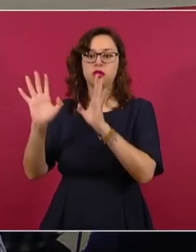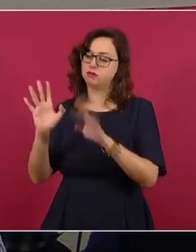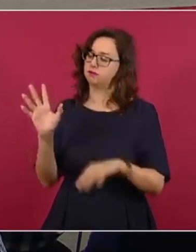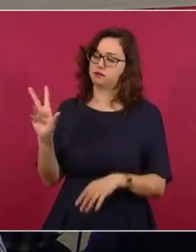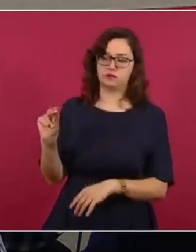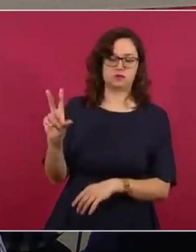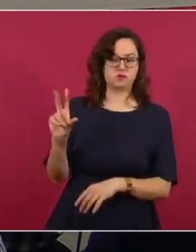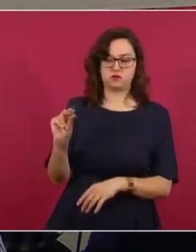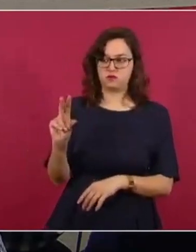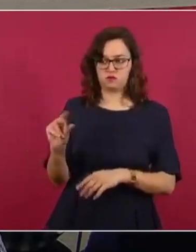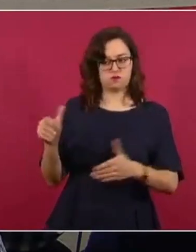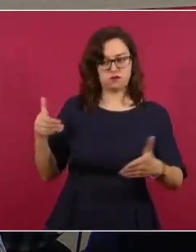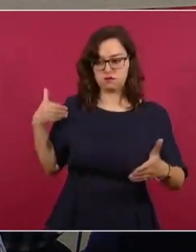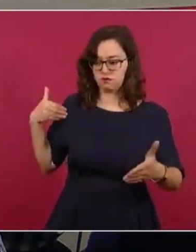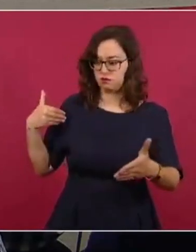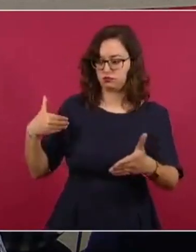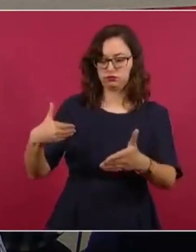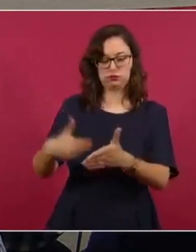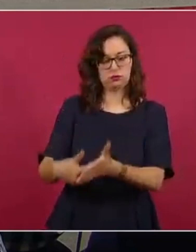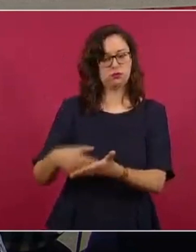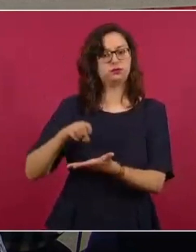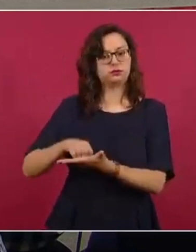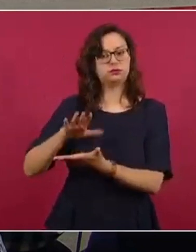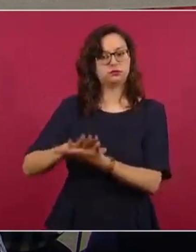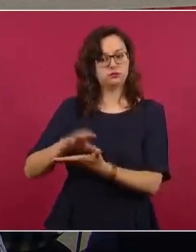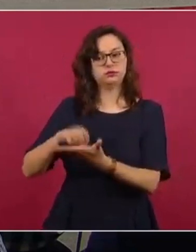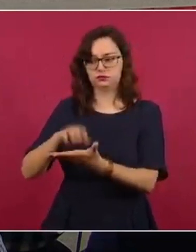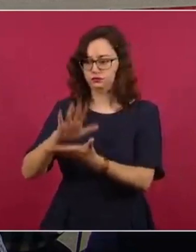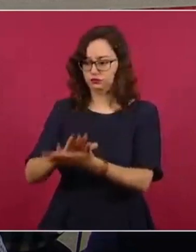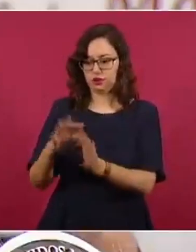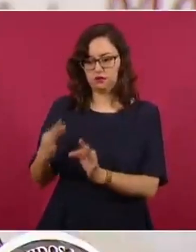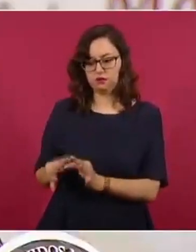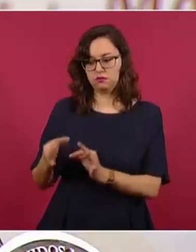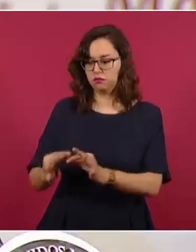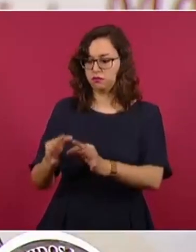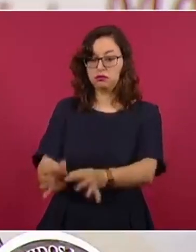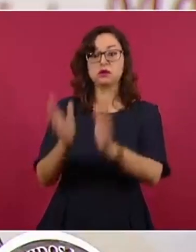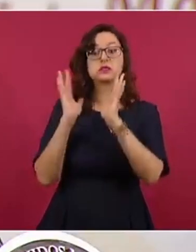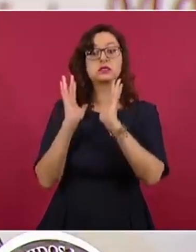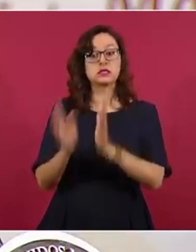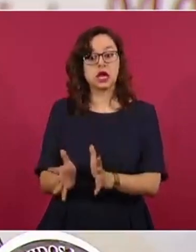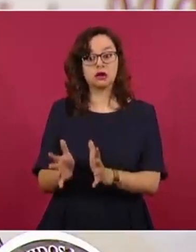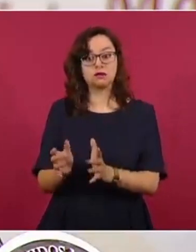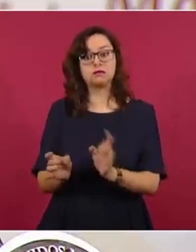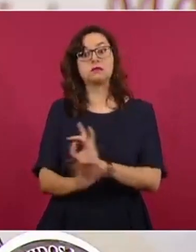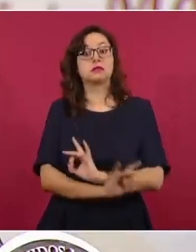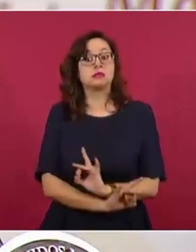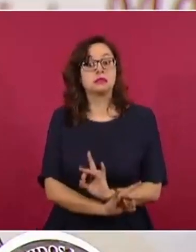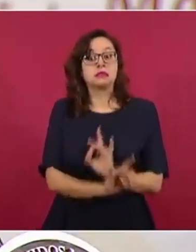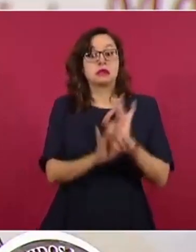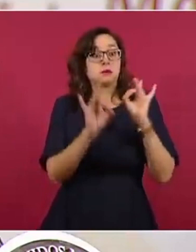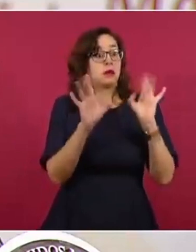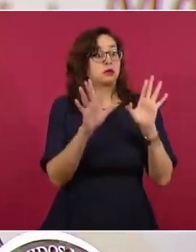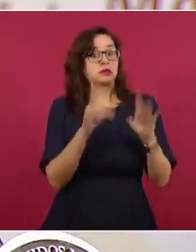2022. Ya no habrá, digamos, ni aterrizajes ni despegues de lo que se conoce como vuelos no